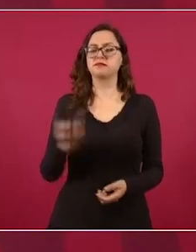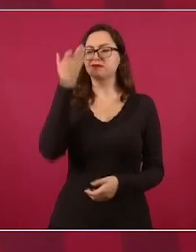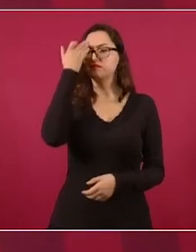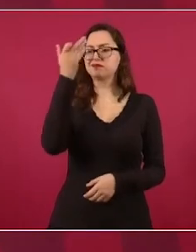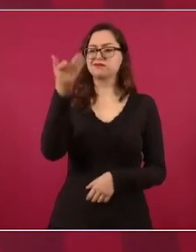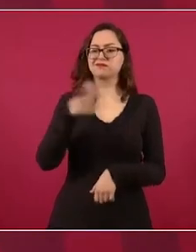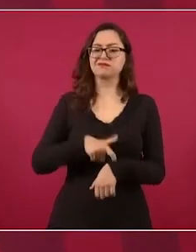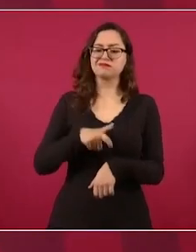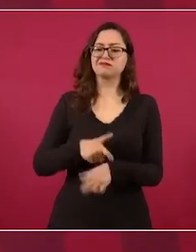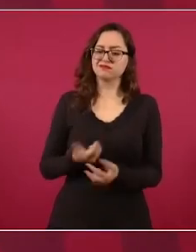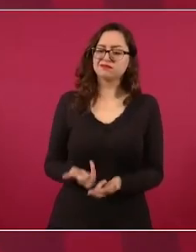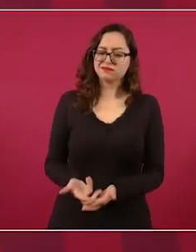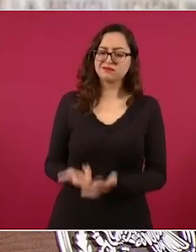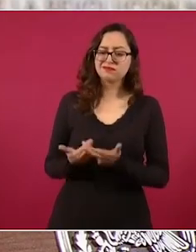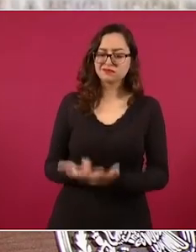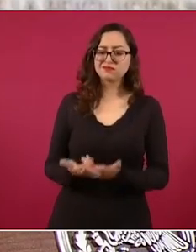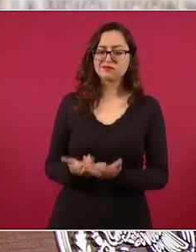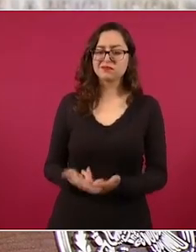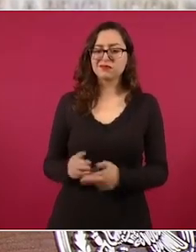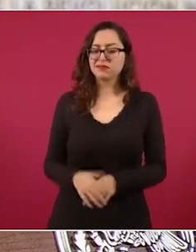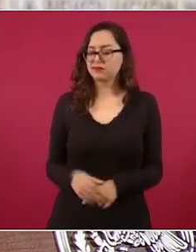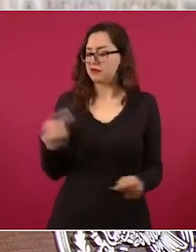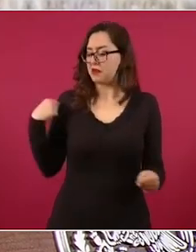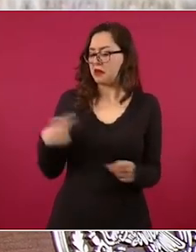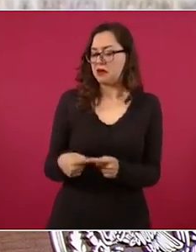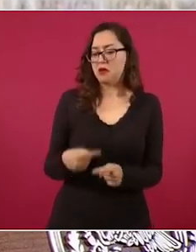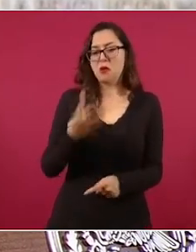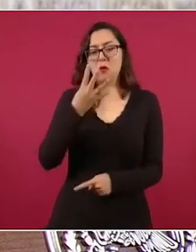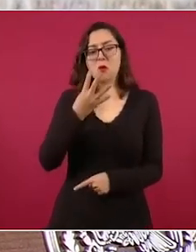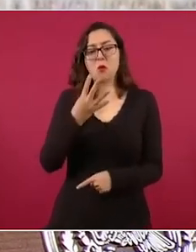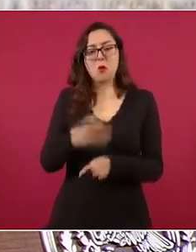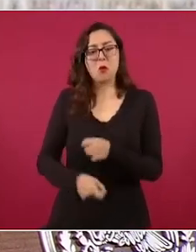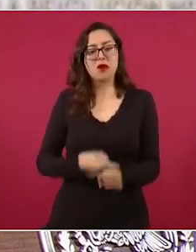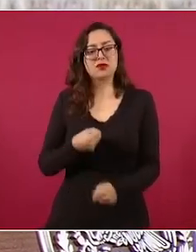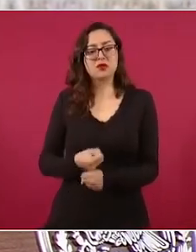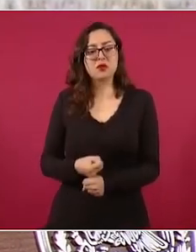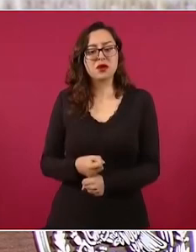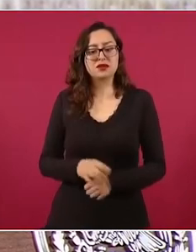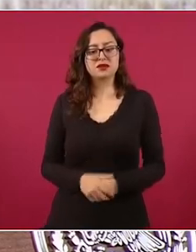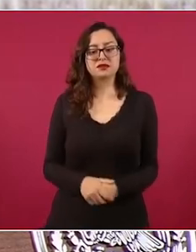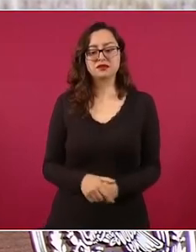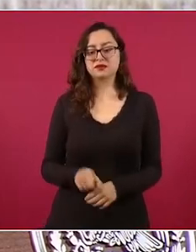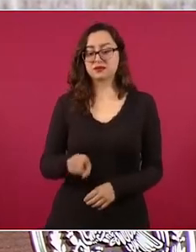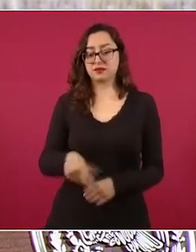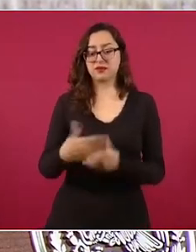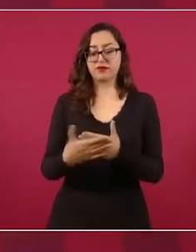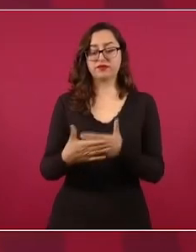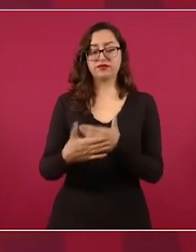Y vamos a cumplir cuatro años del 1º de diciembre.